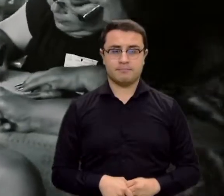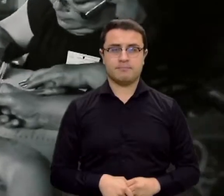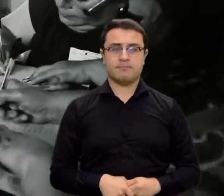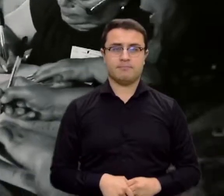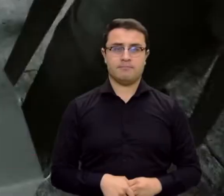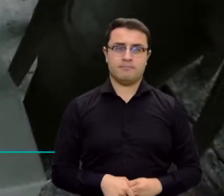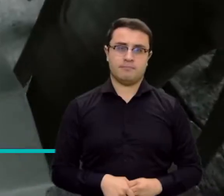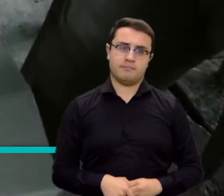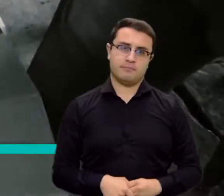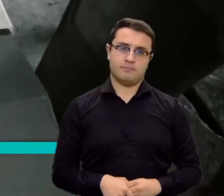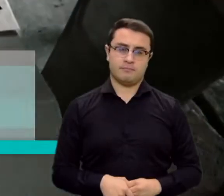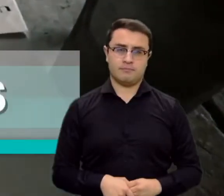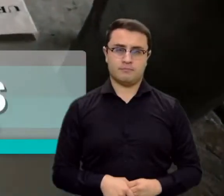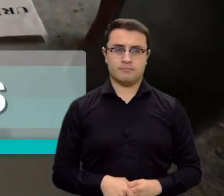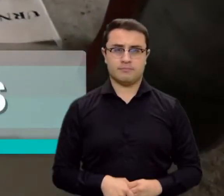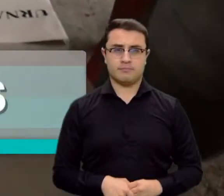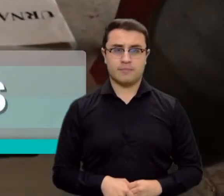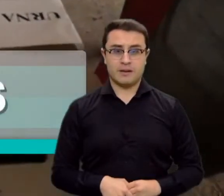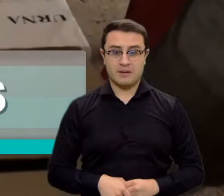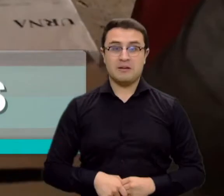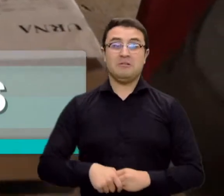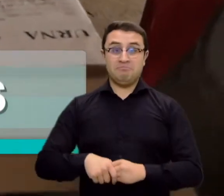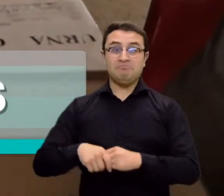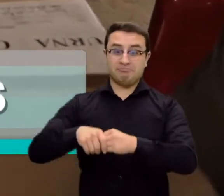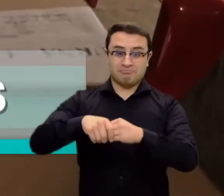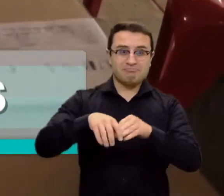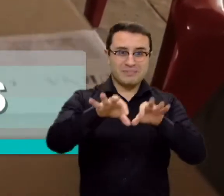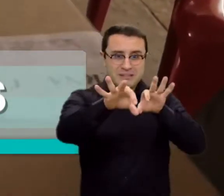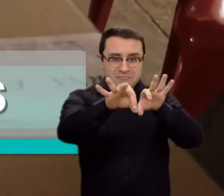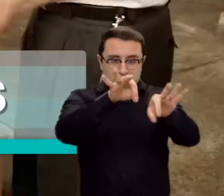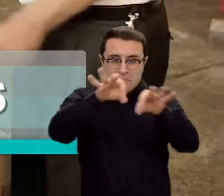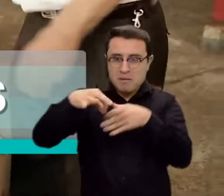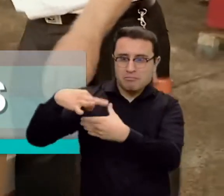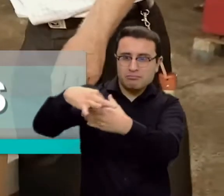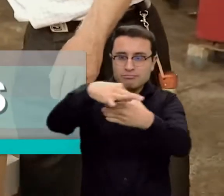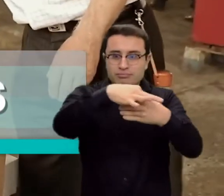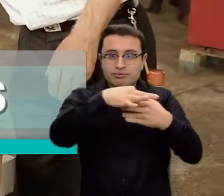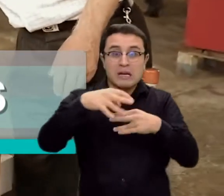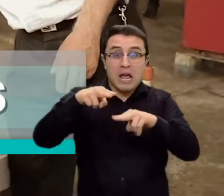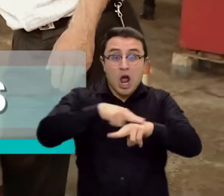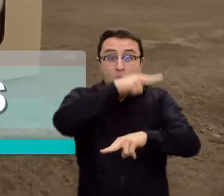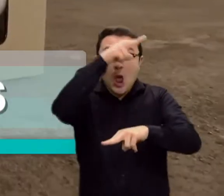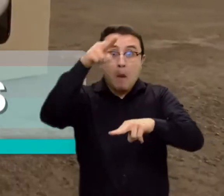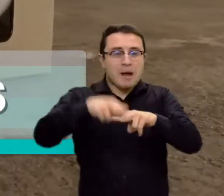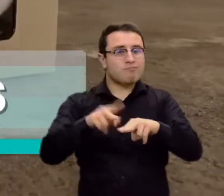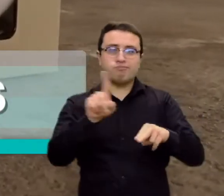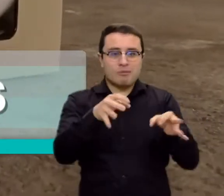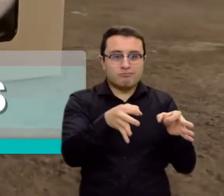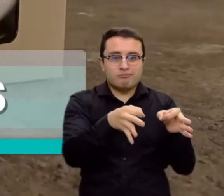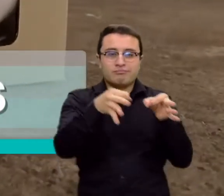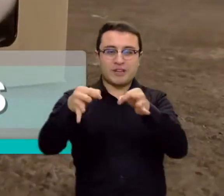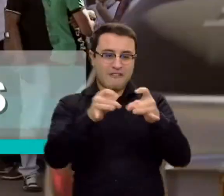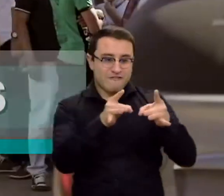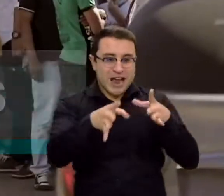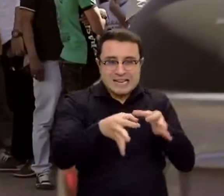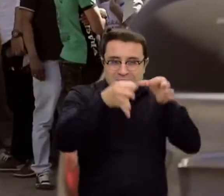Las elecciones atípicas son eventos electorales que se realizan por fuera del calendario electoral ordinario con el fin